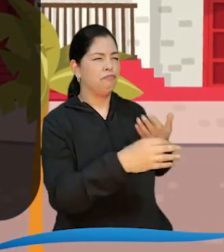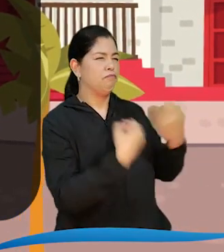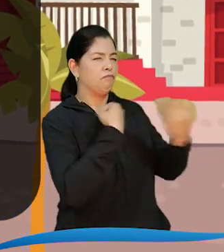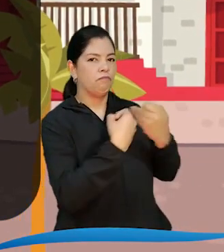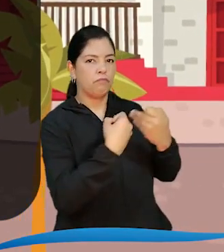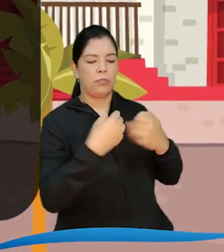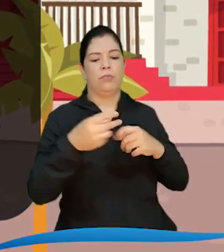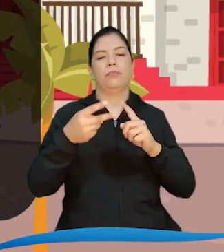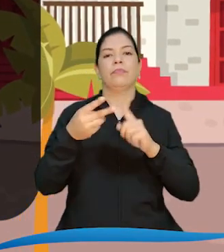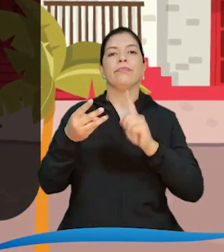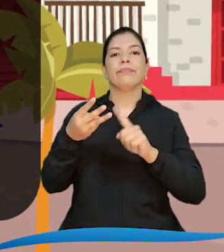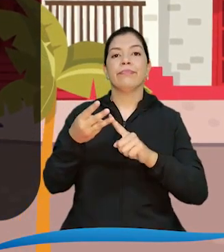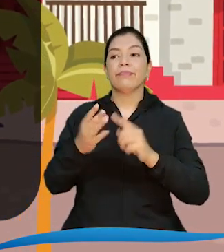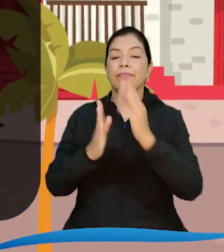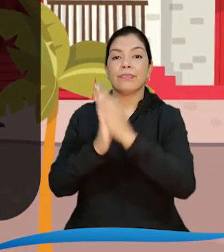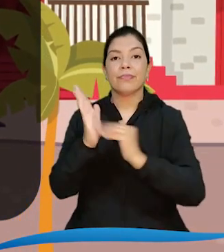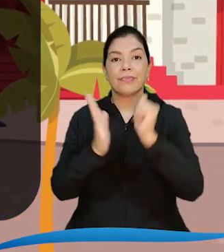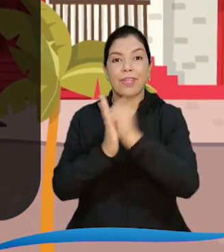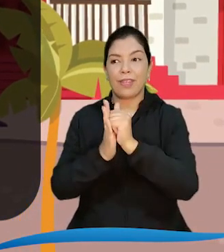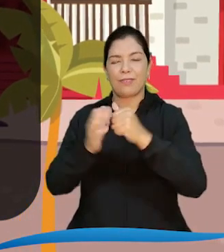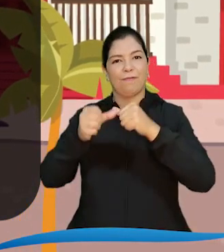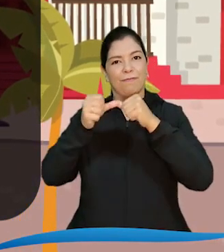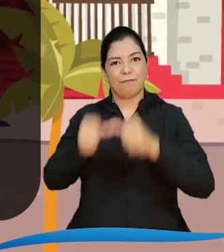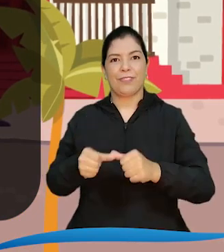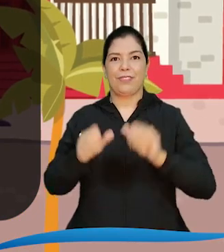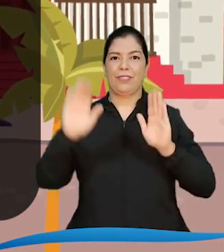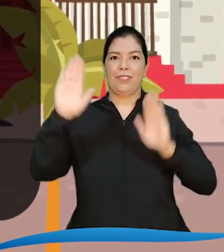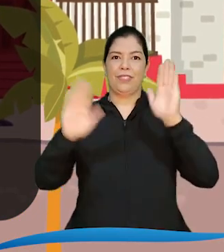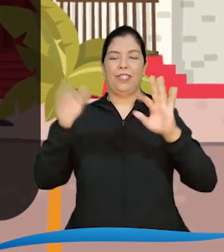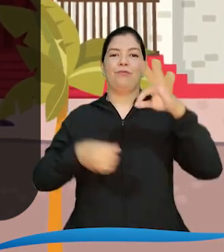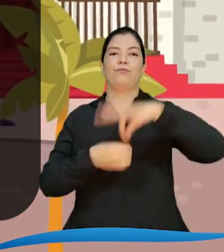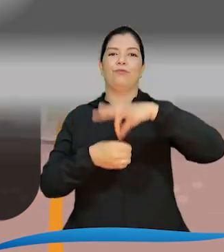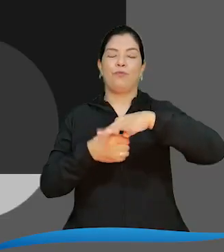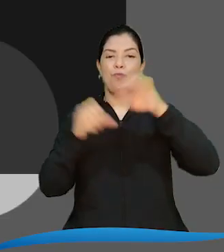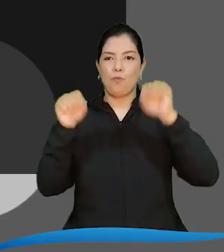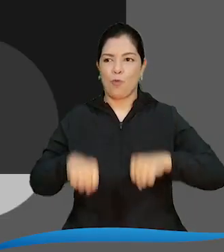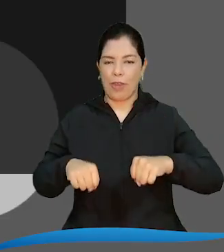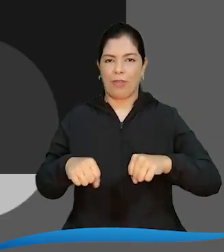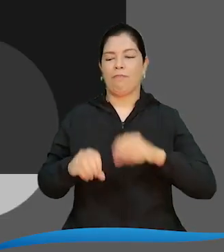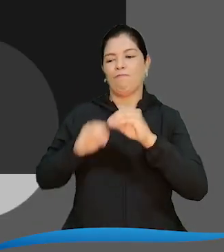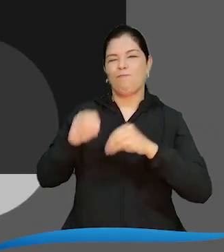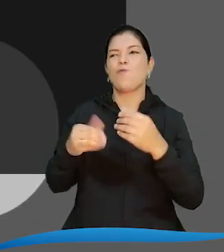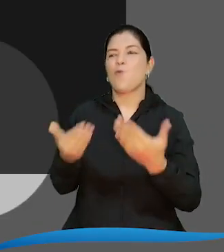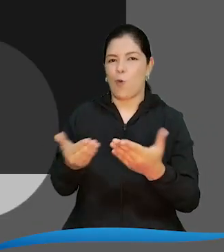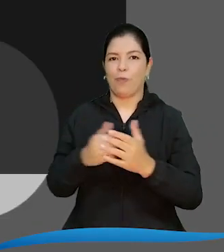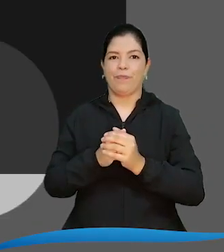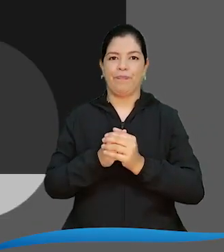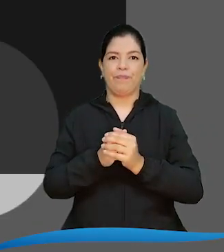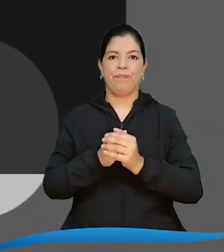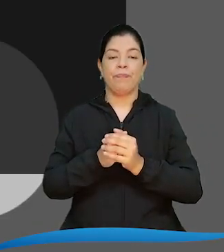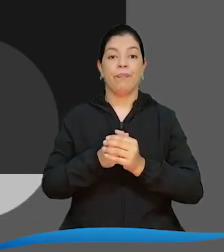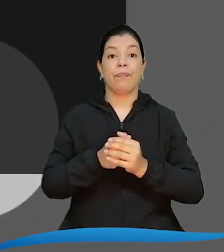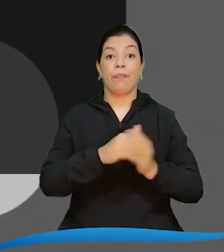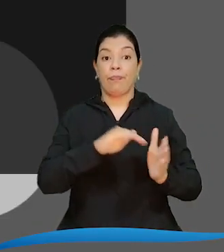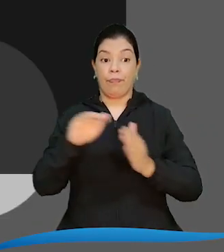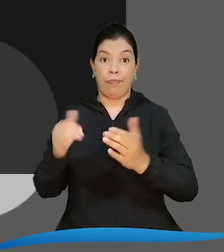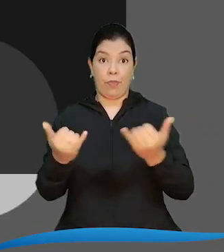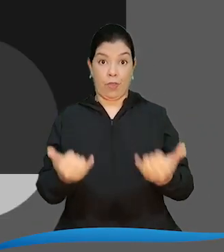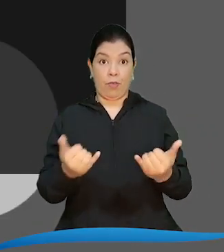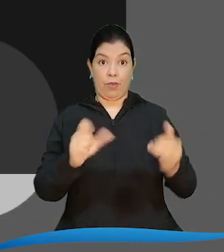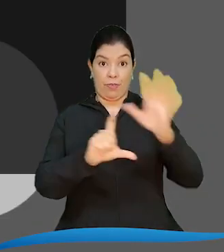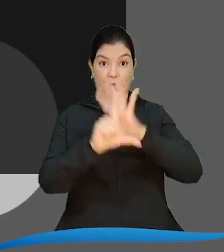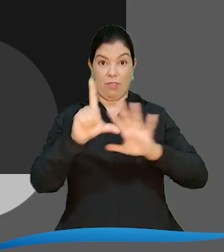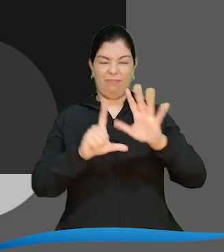elaboración del acta definitiva de candidatos aptos para ser elegidos En este capítulo, de manera remota y virtual,